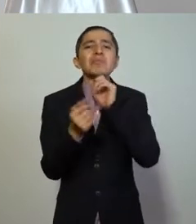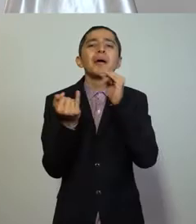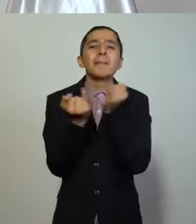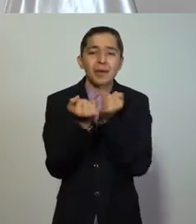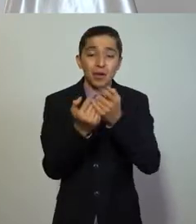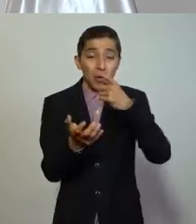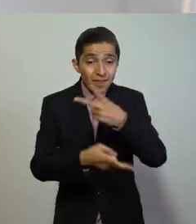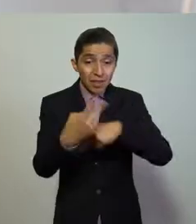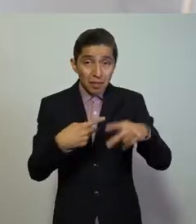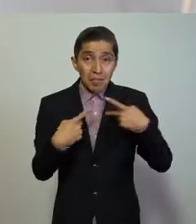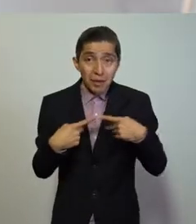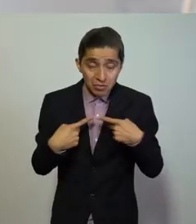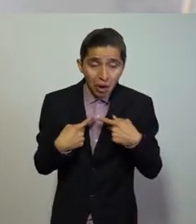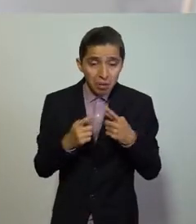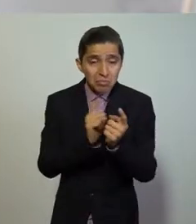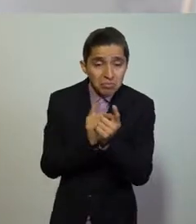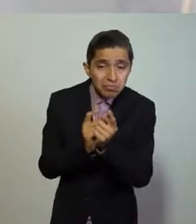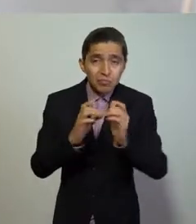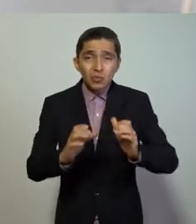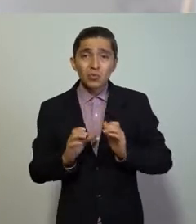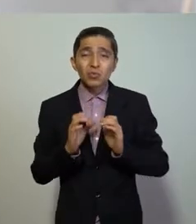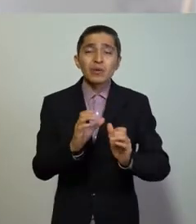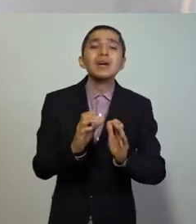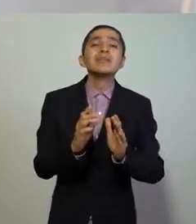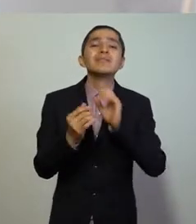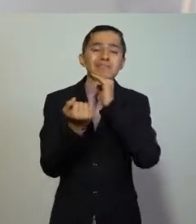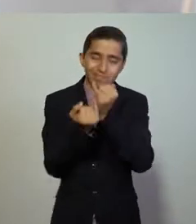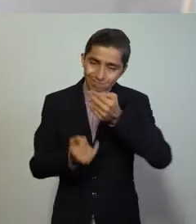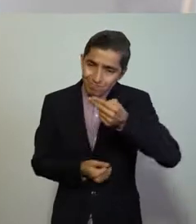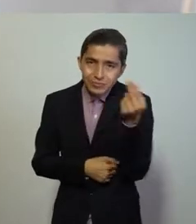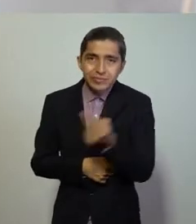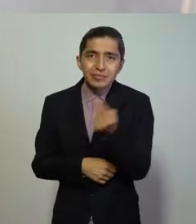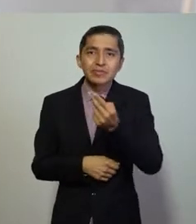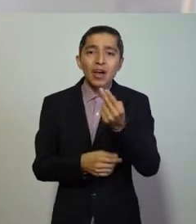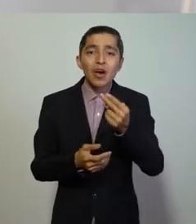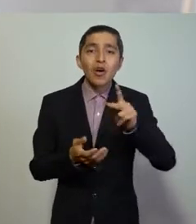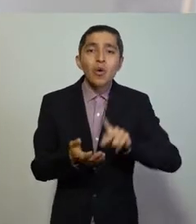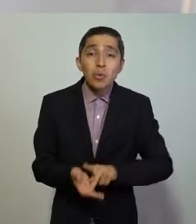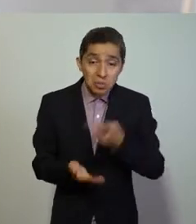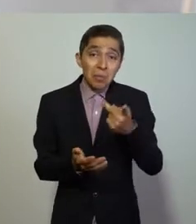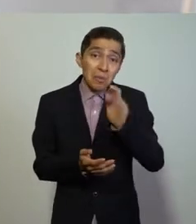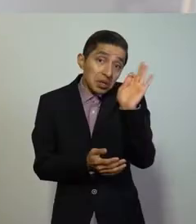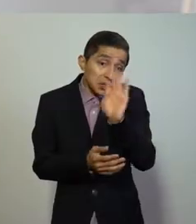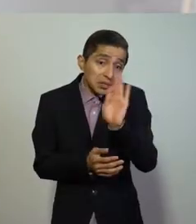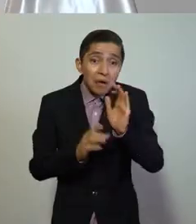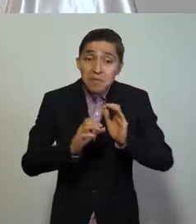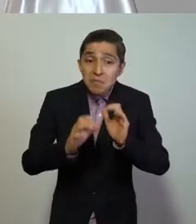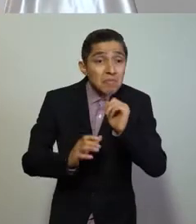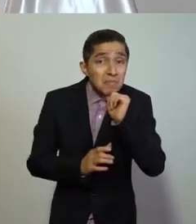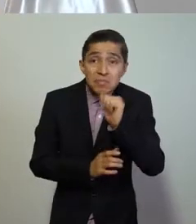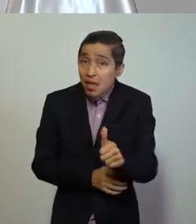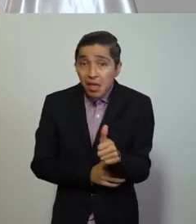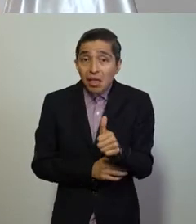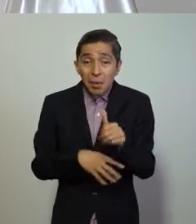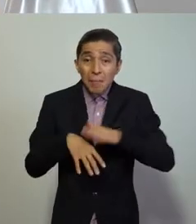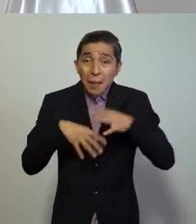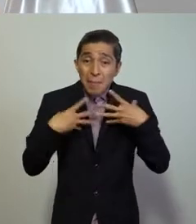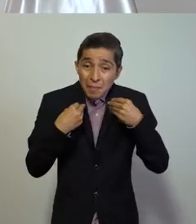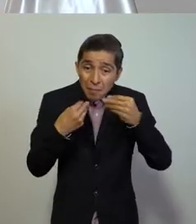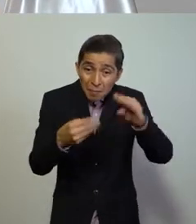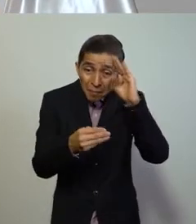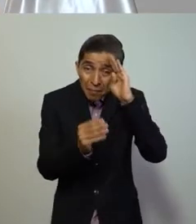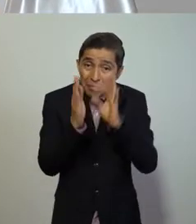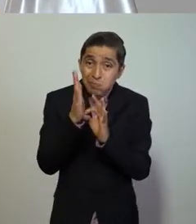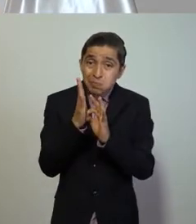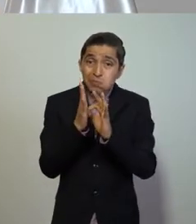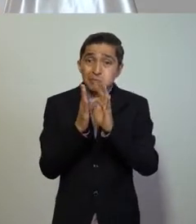nuestros clientes. No vamos a dudar de ser necesario en regresar al aislamiento si vemos que los contagios y la